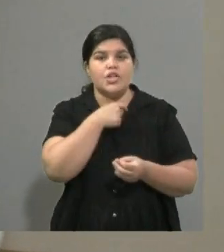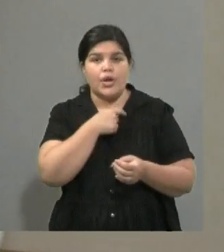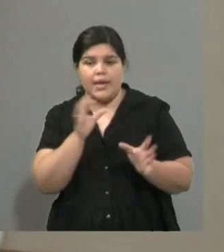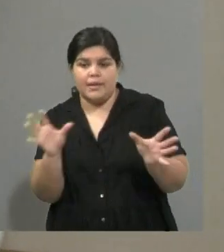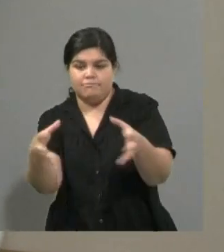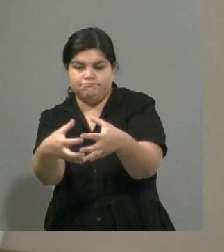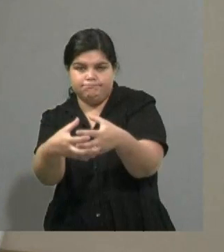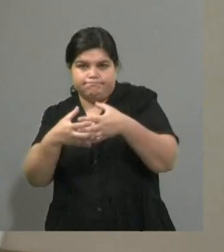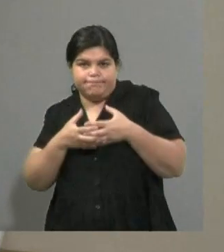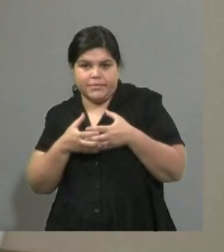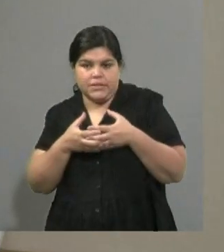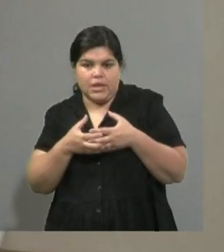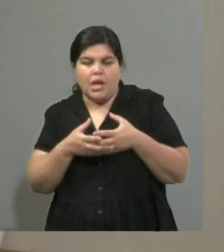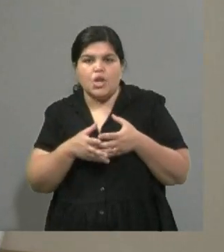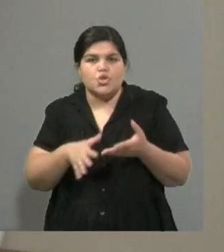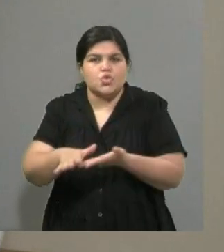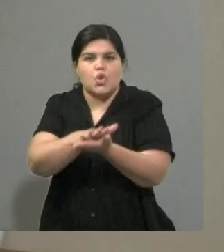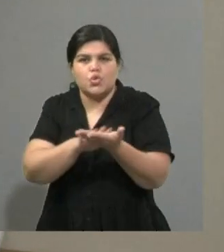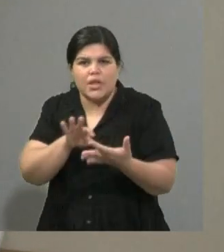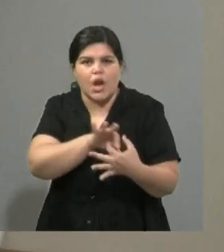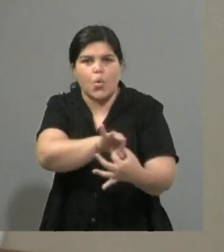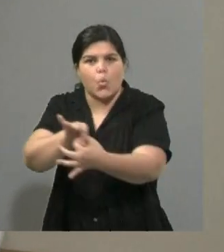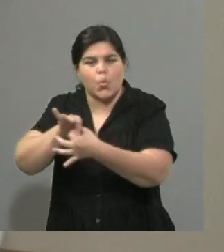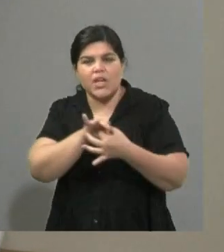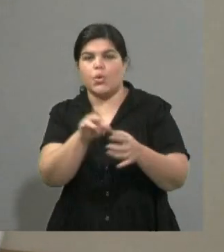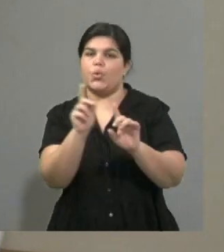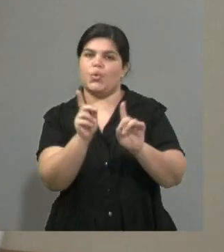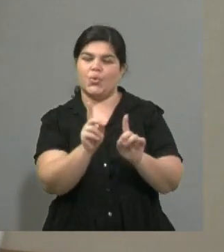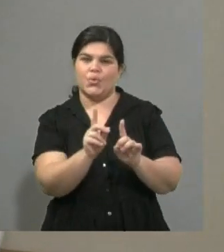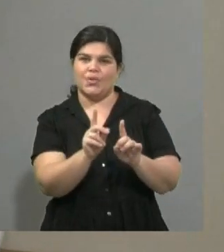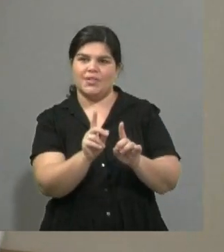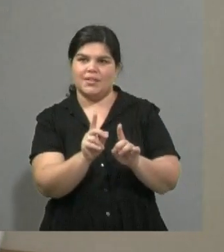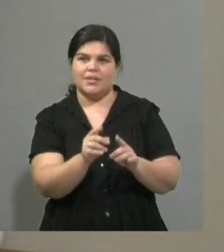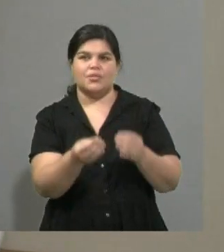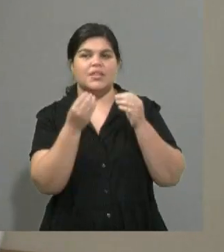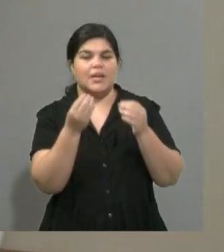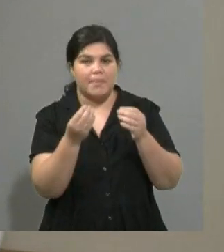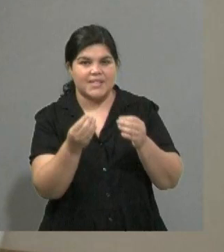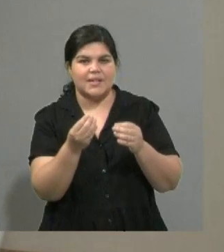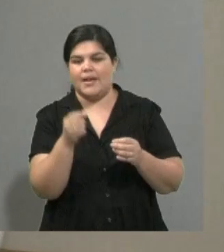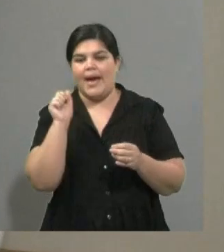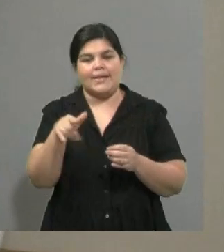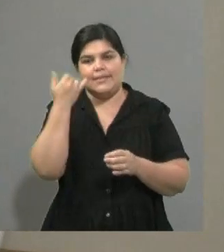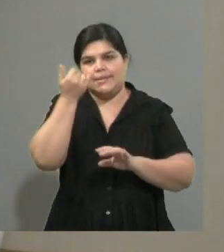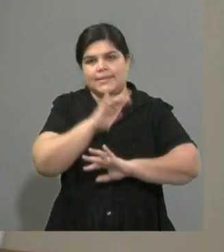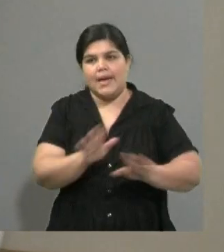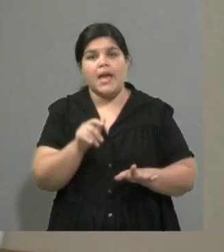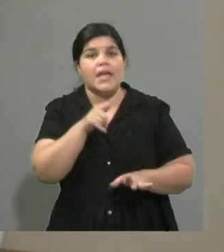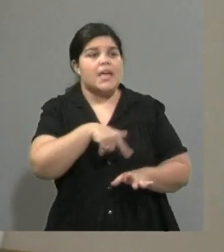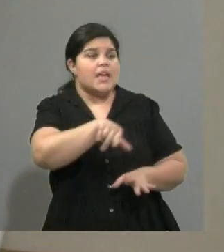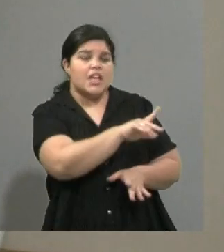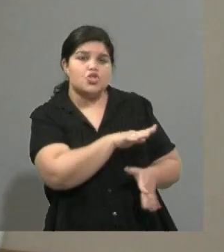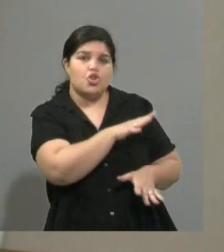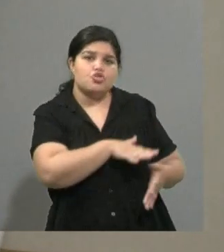no pensar en un Estado central y solucionar un problema estructural que tiene el Líbano. Claro. Lo que están diciendo es que haya un Estado laico, eso es que están